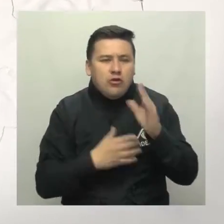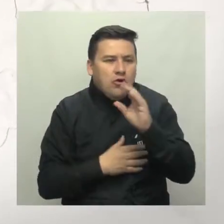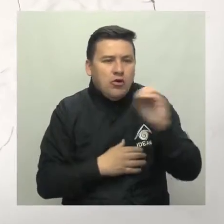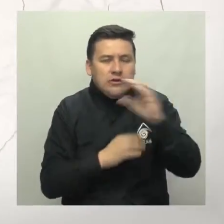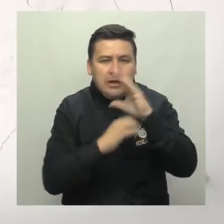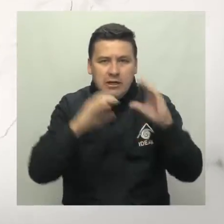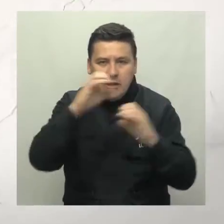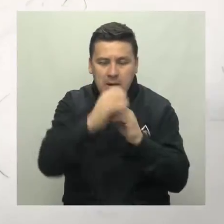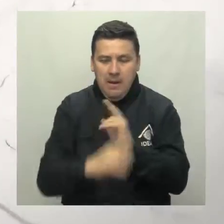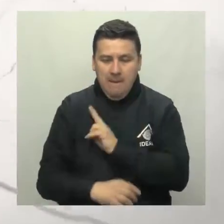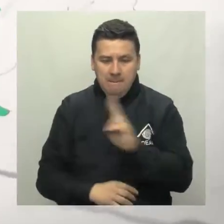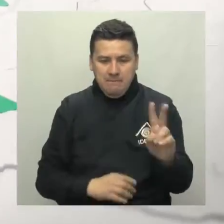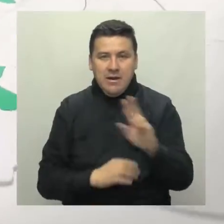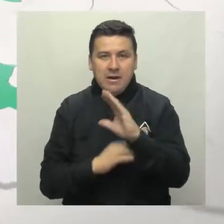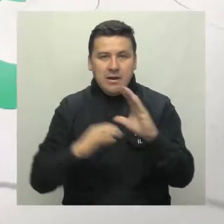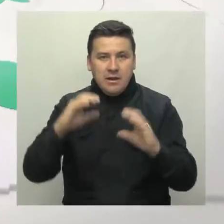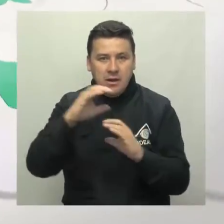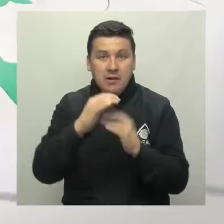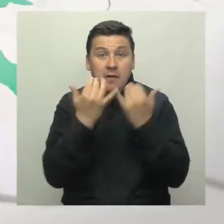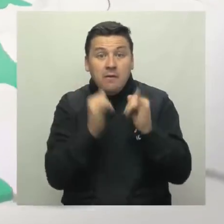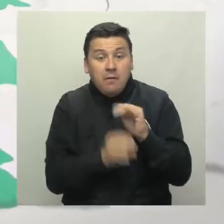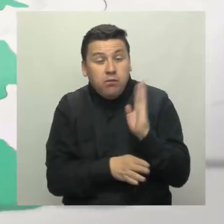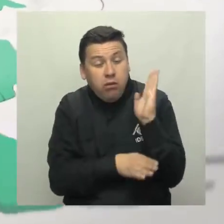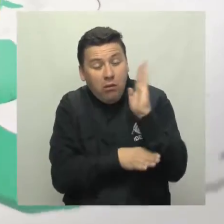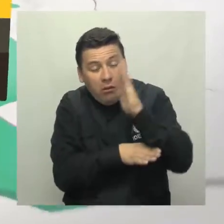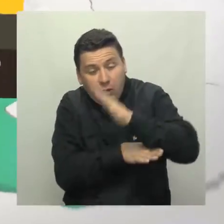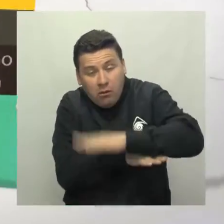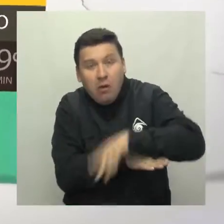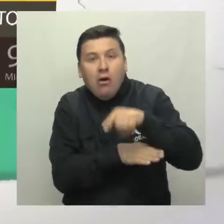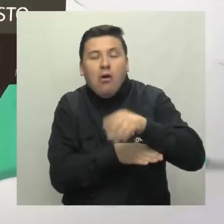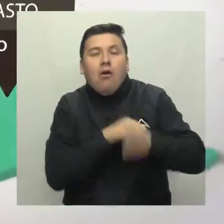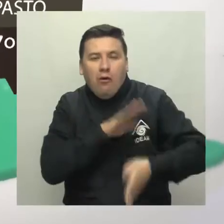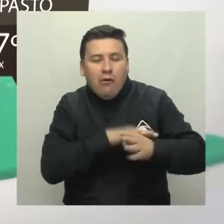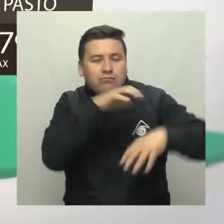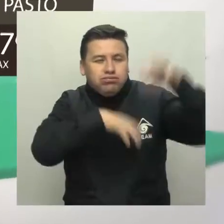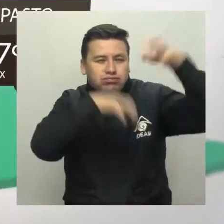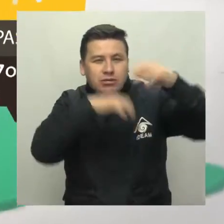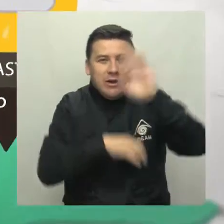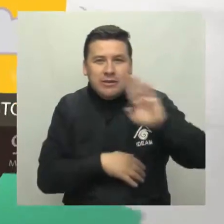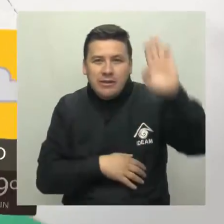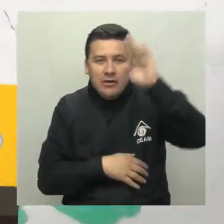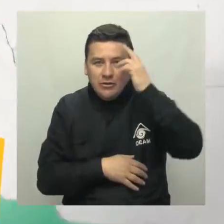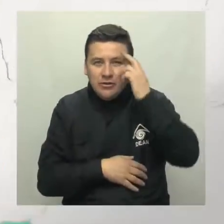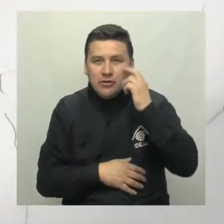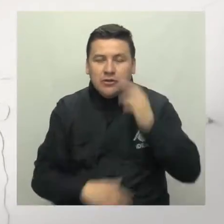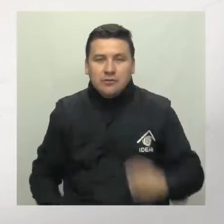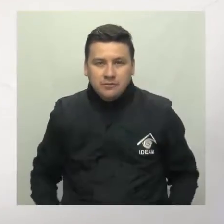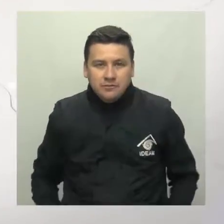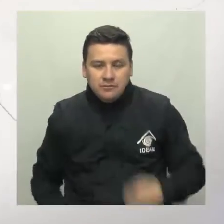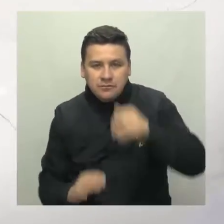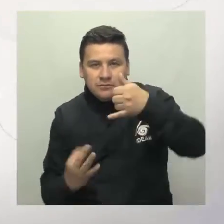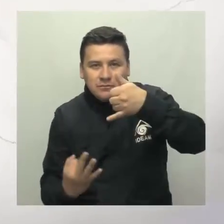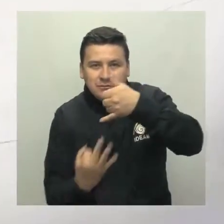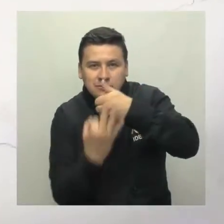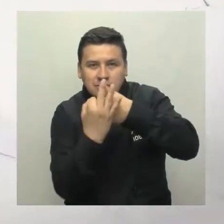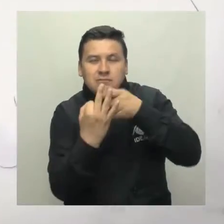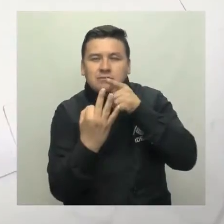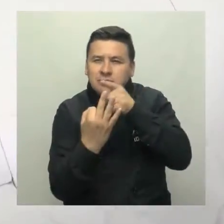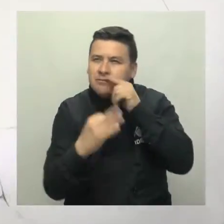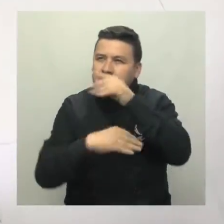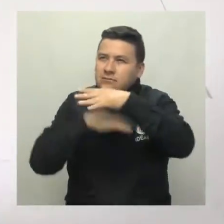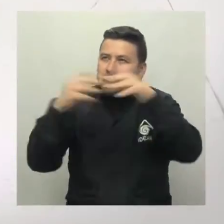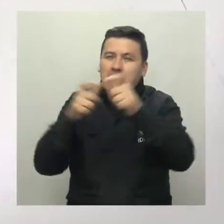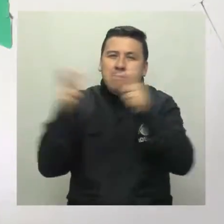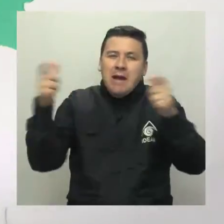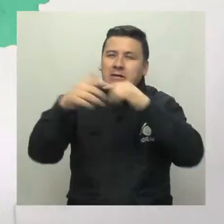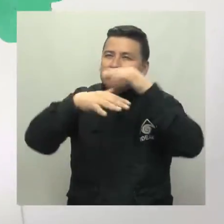occidente de Cauca y Valle del Cauca. Al finalizar la tarde continuarán las lluvias en el departamento de Chocó. Hacia la zona andina se estima aumento de